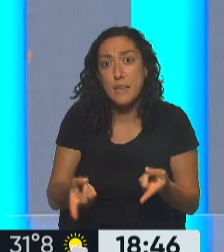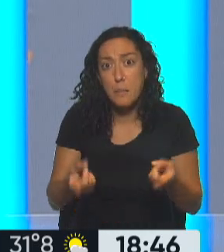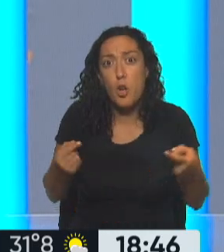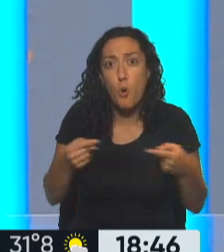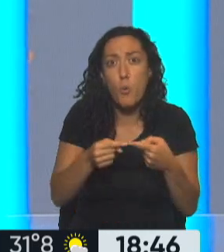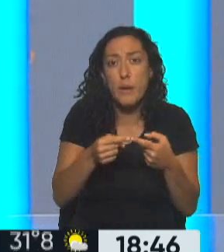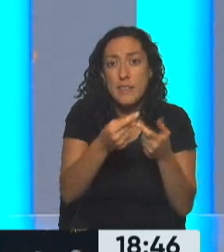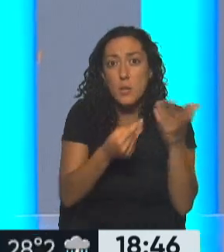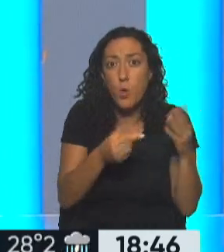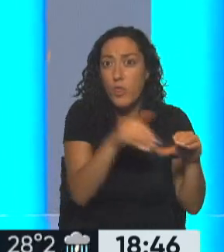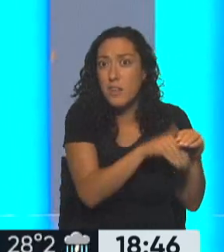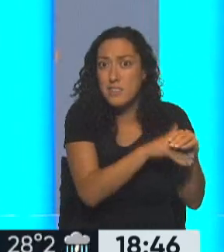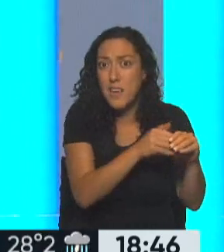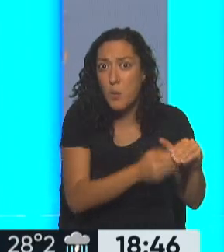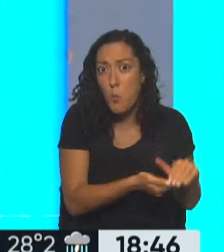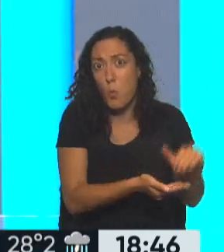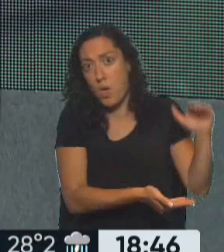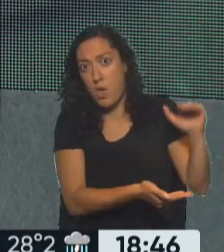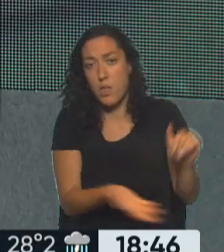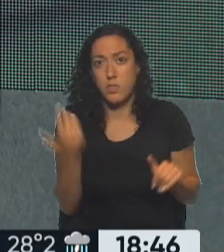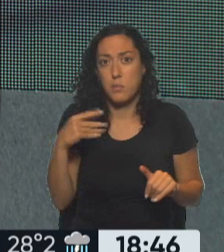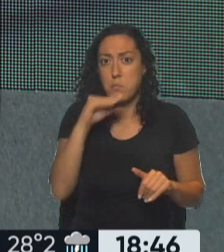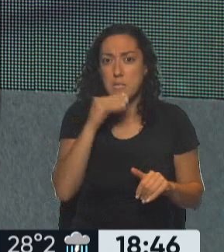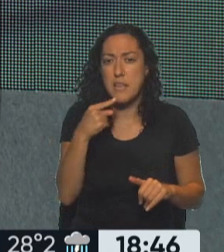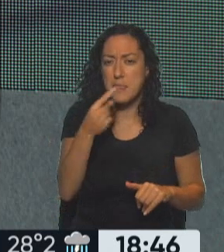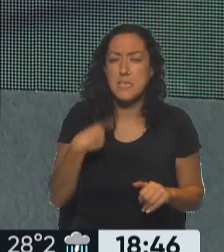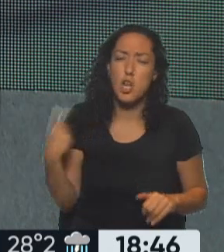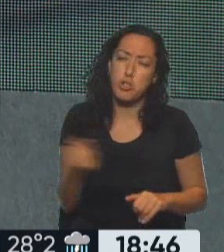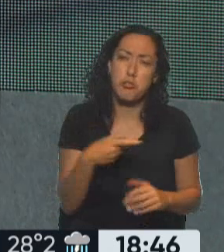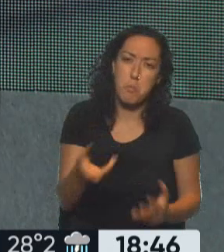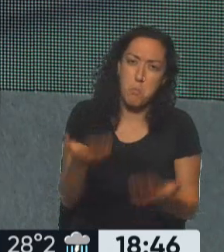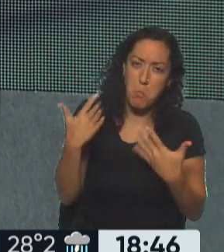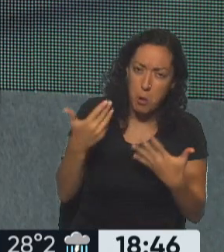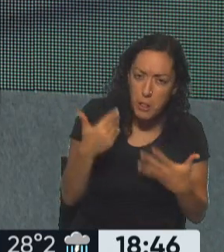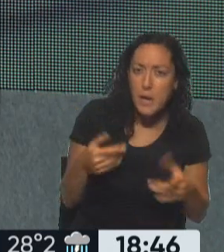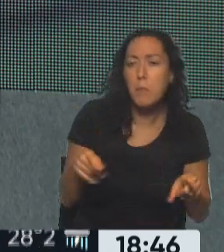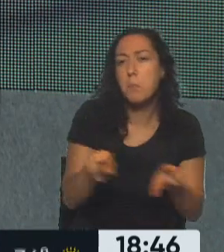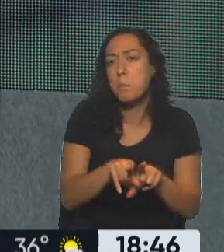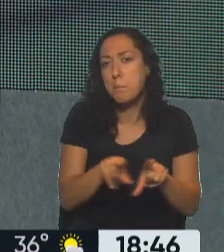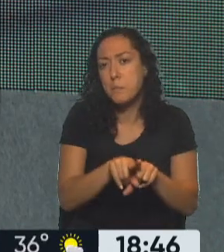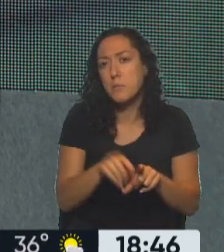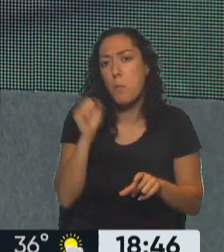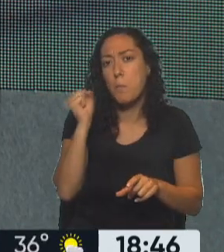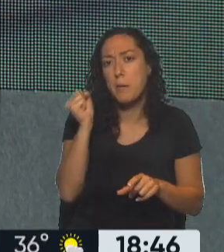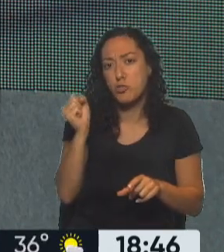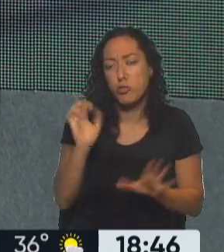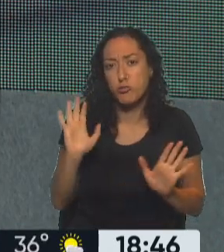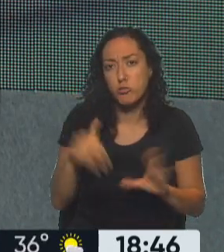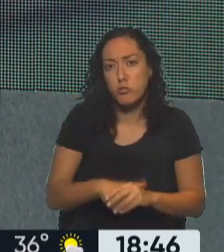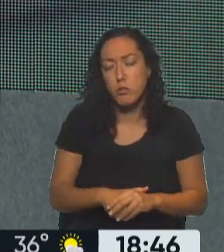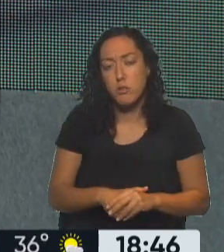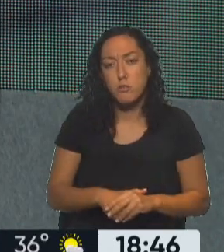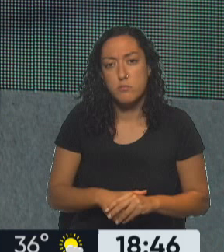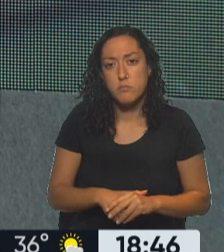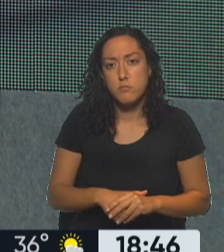reservas para... Yo escuchaba el otro día a Massa decir, nosotros podemos absorber los pesos que están. Bueno,